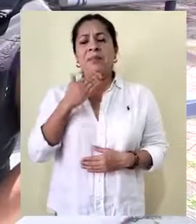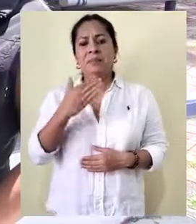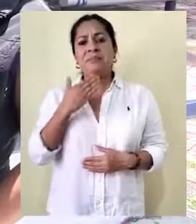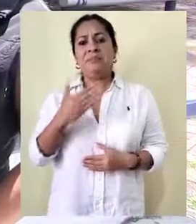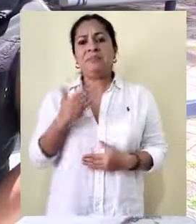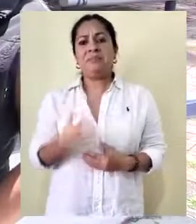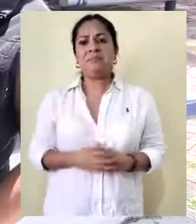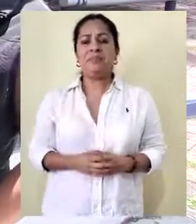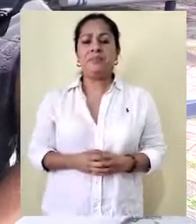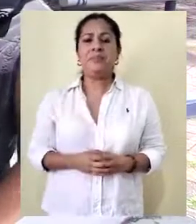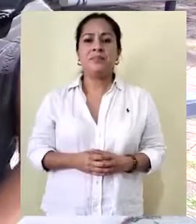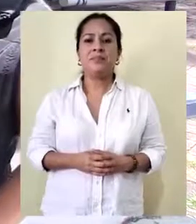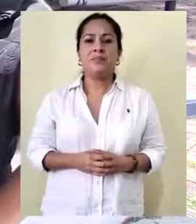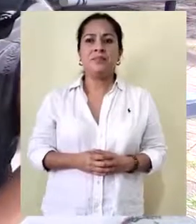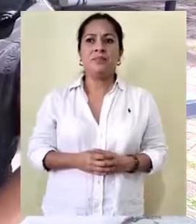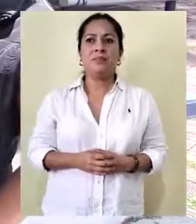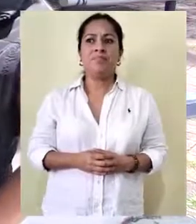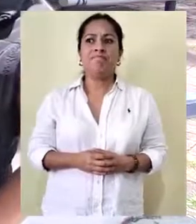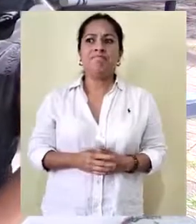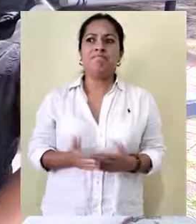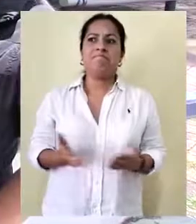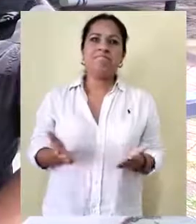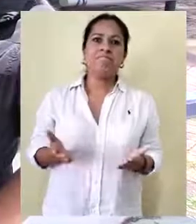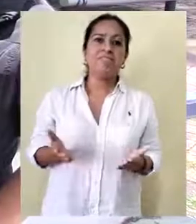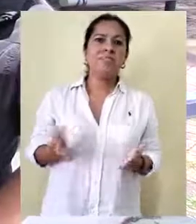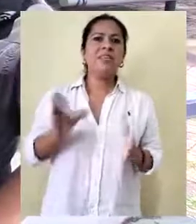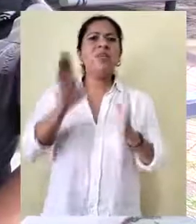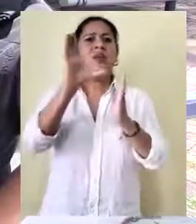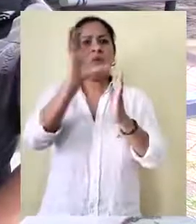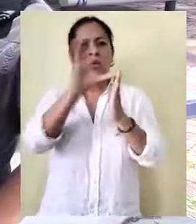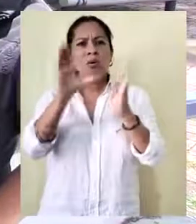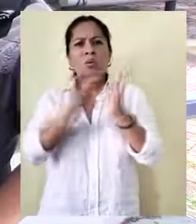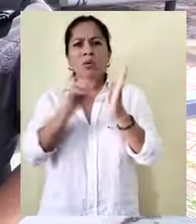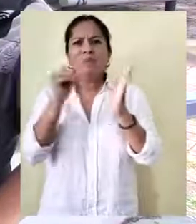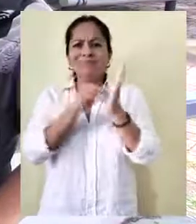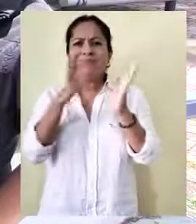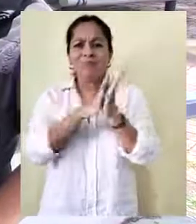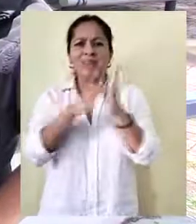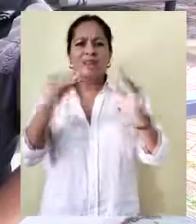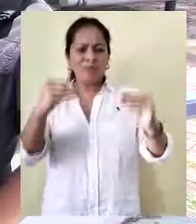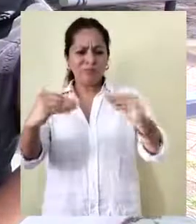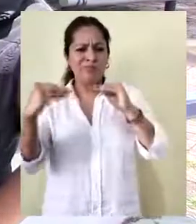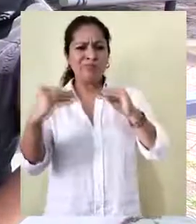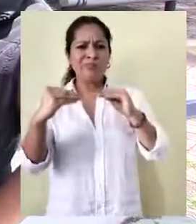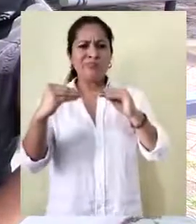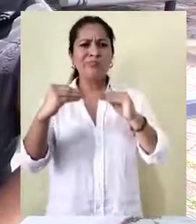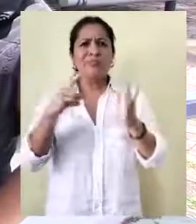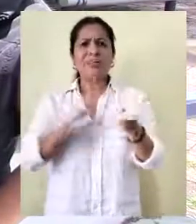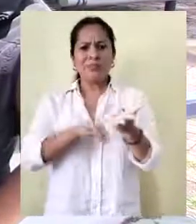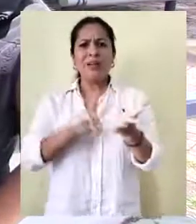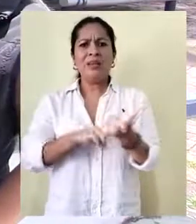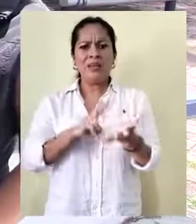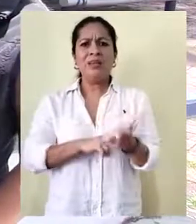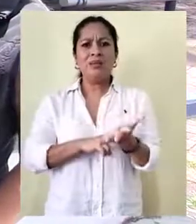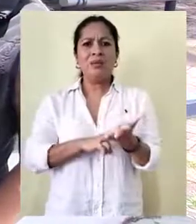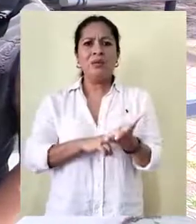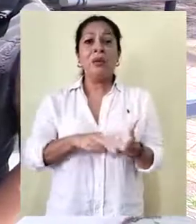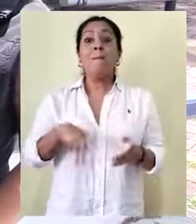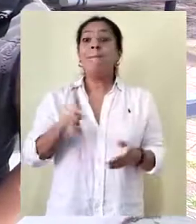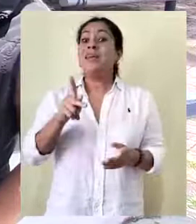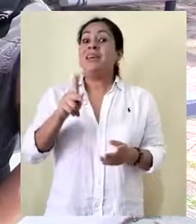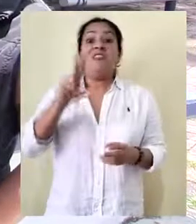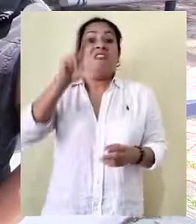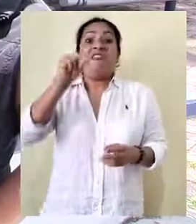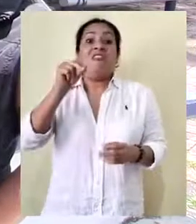tomen, que estén como en la agenda para que se discutan. Yo creo que eso es correcto, es válido, pero no basta con que